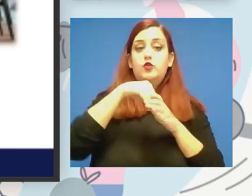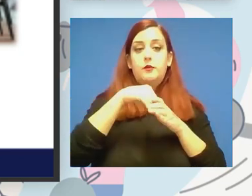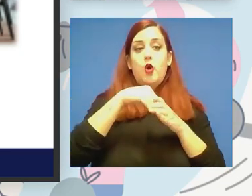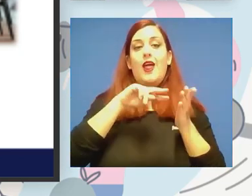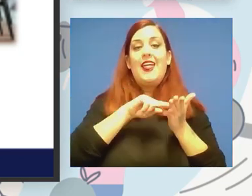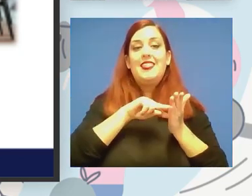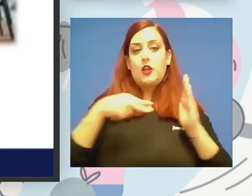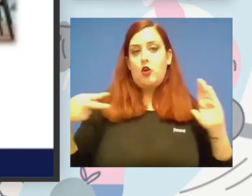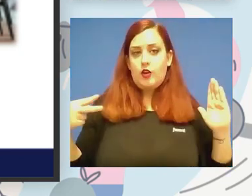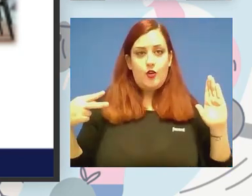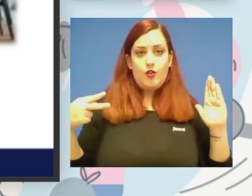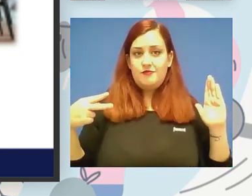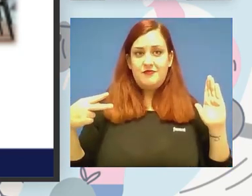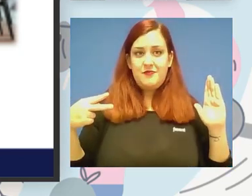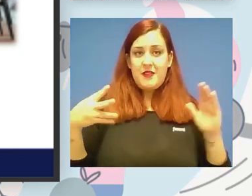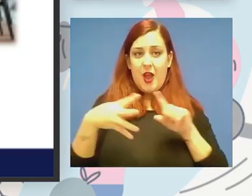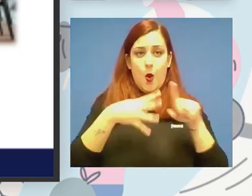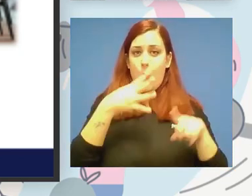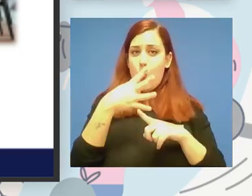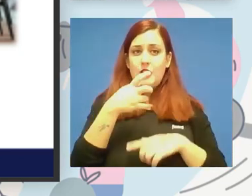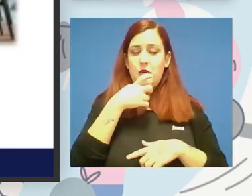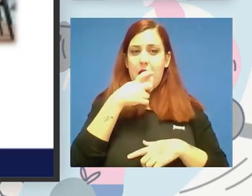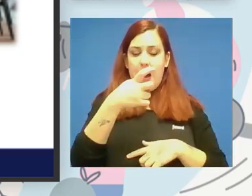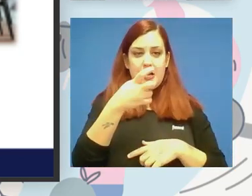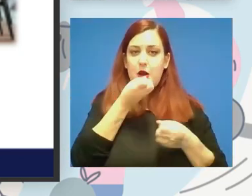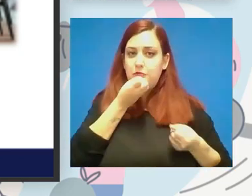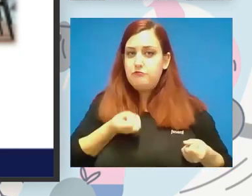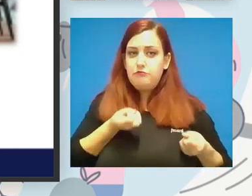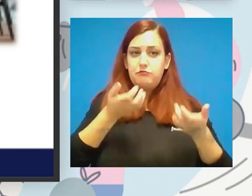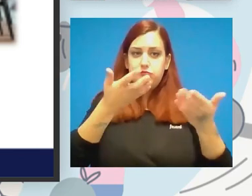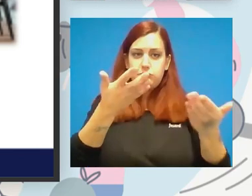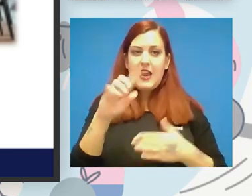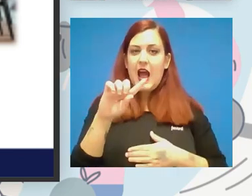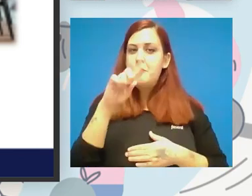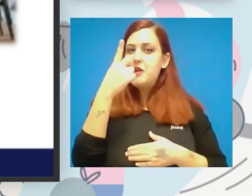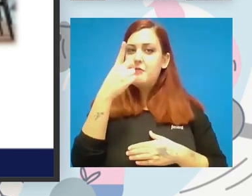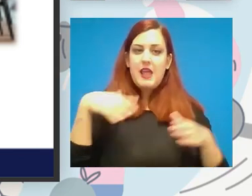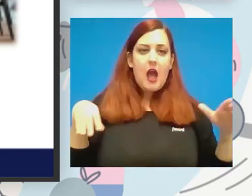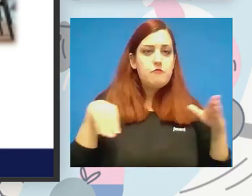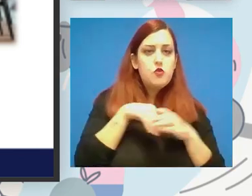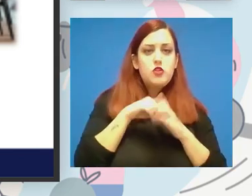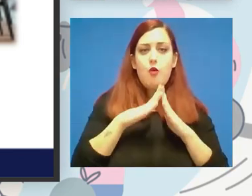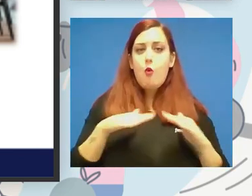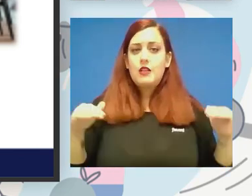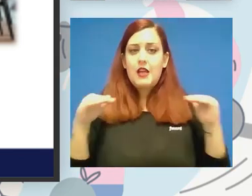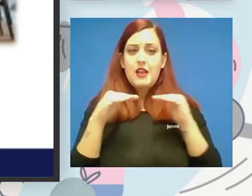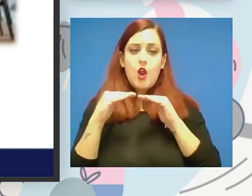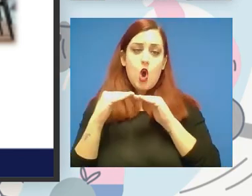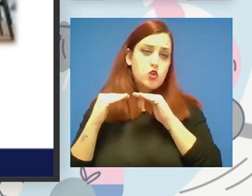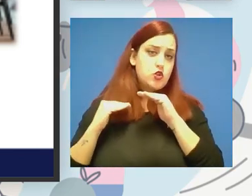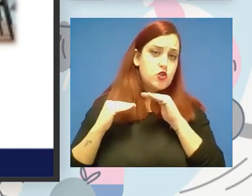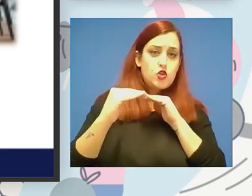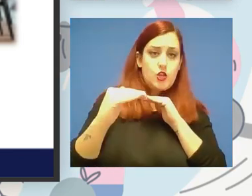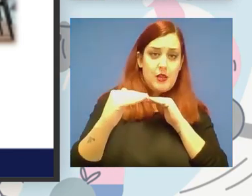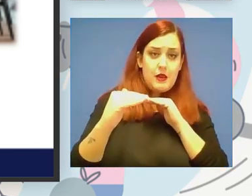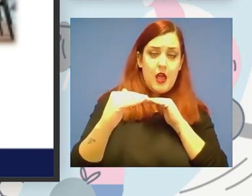cuatro palabras del alma ni las había pero la primera palabra fue inclusivo igualitario sostenible por supuesto y ahora vamos a ver